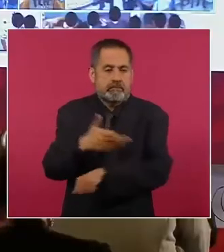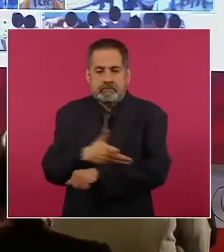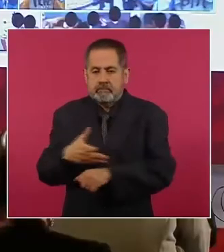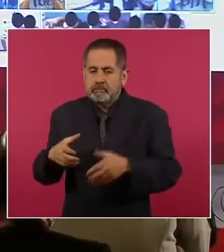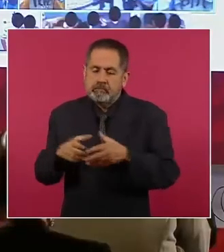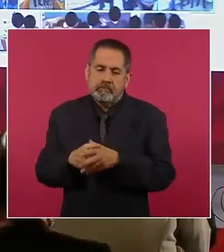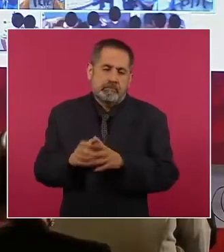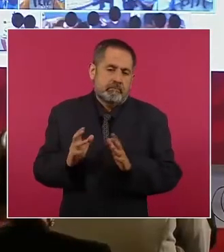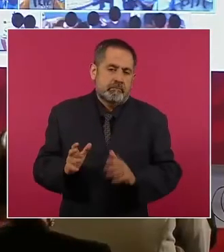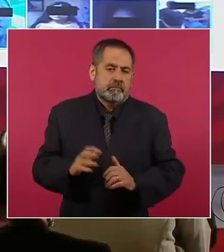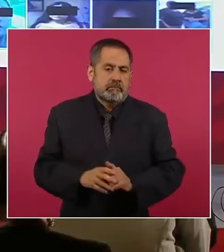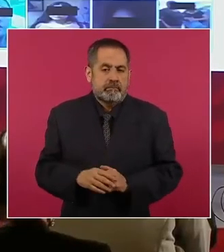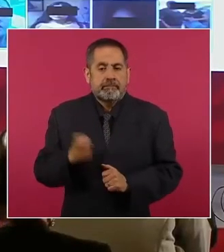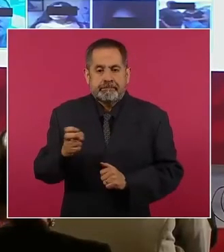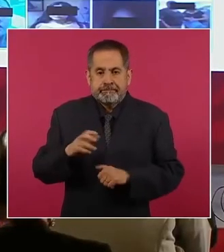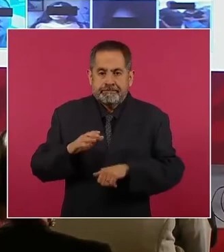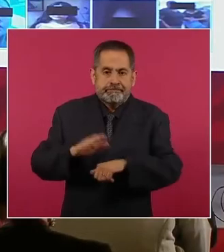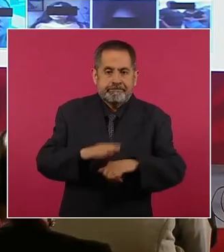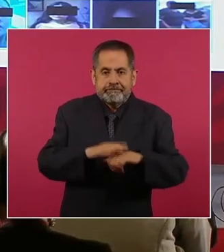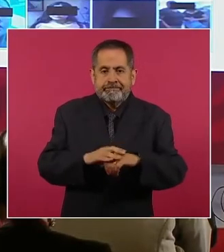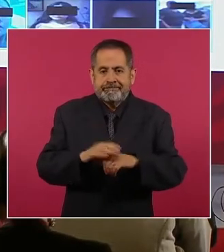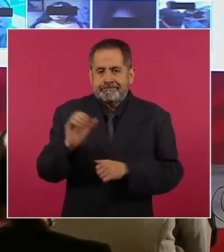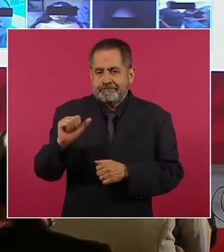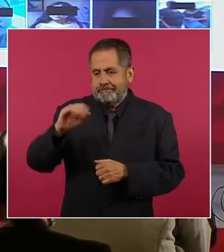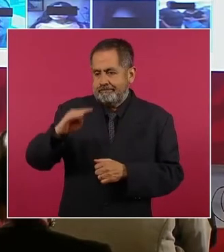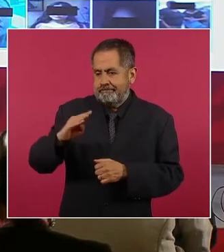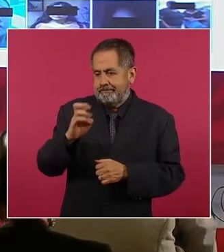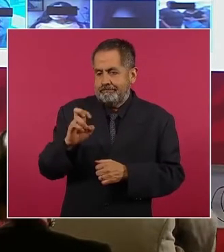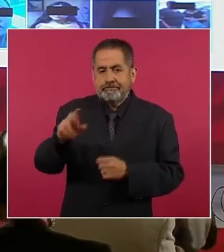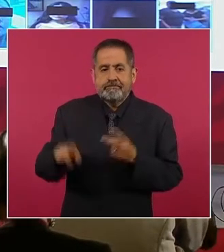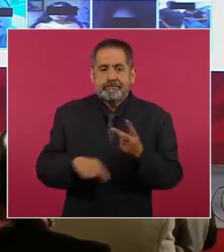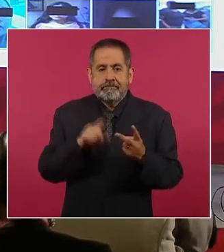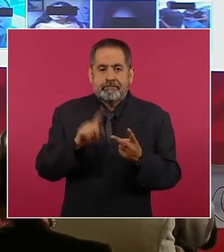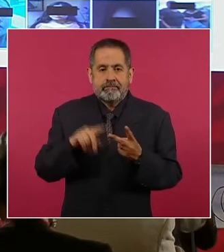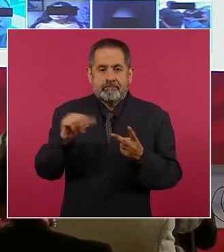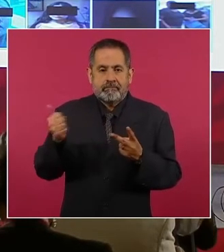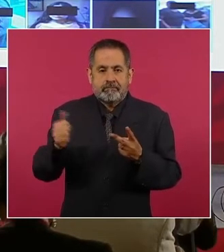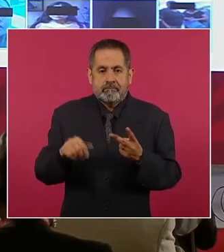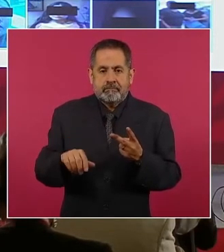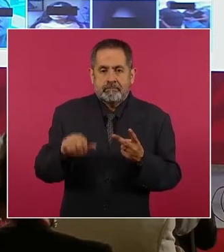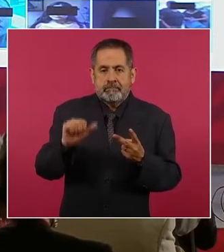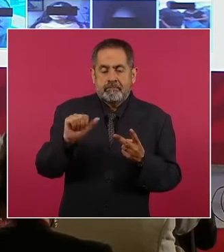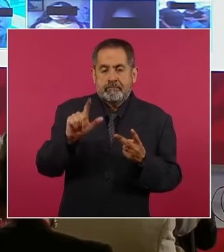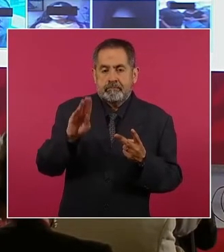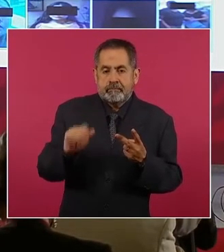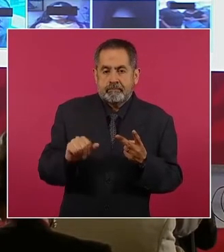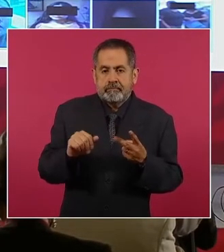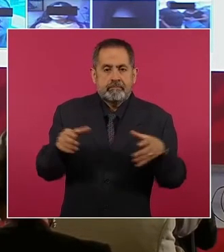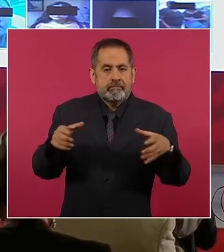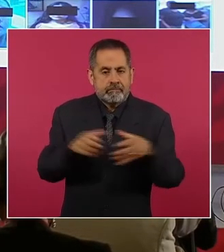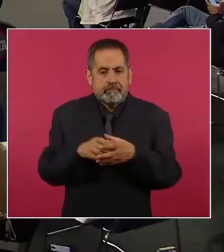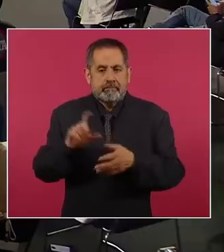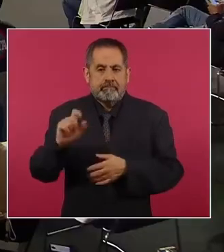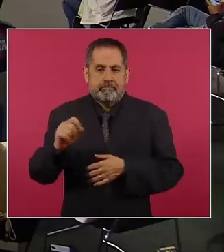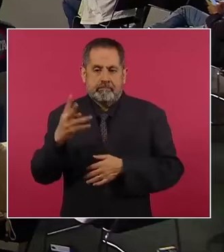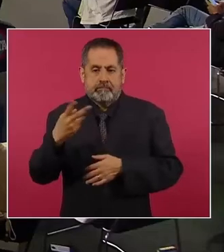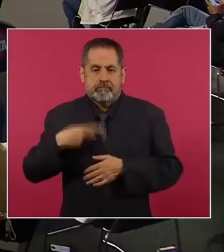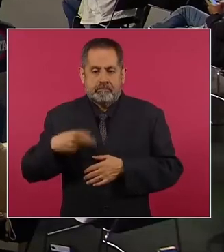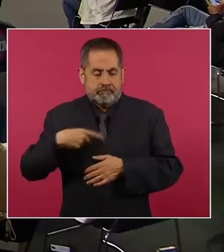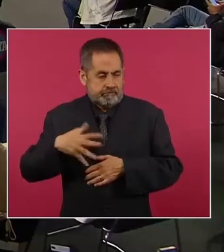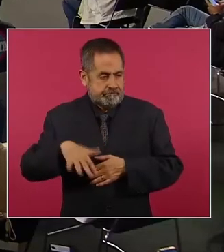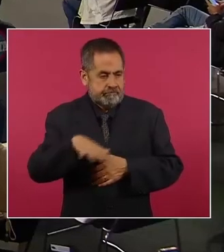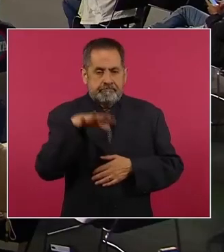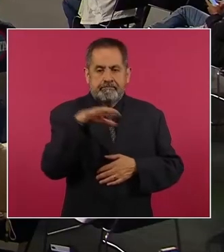Y Siguiente. Esto es por la alerta AMBER y por el protocolo ALBA, 24 personas localizadas, que son ya